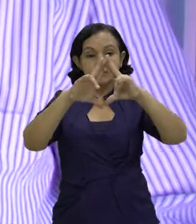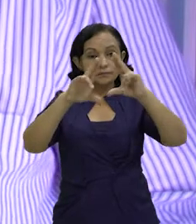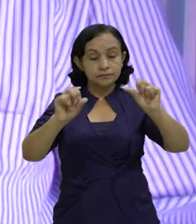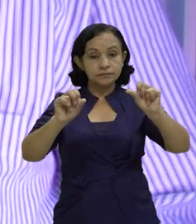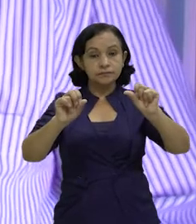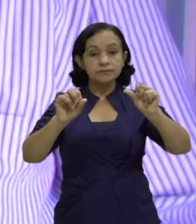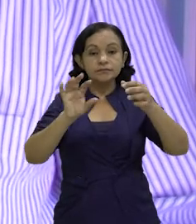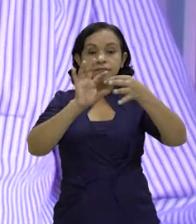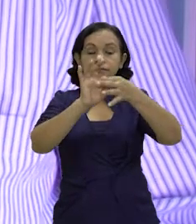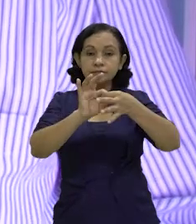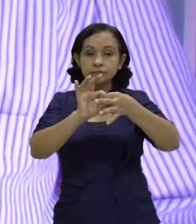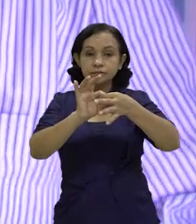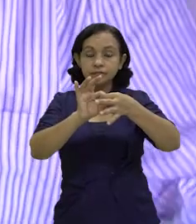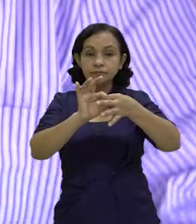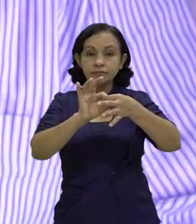Nicaragua sea parte.